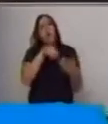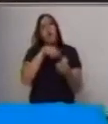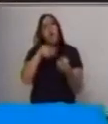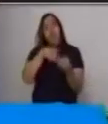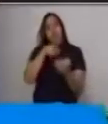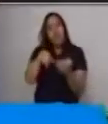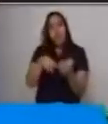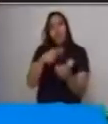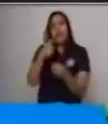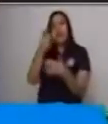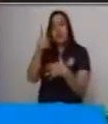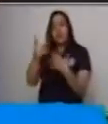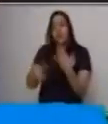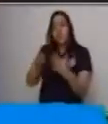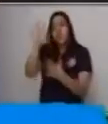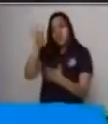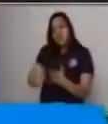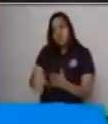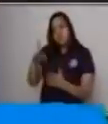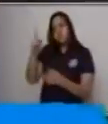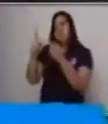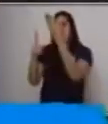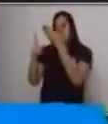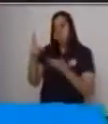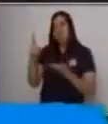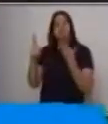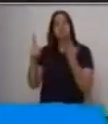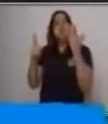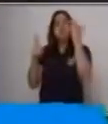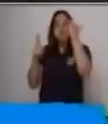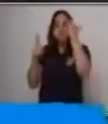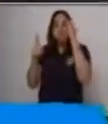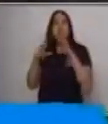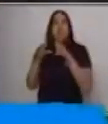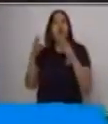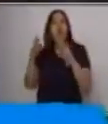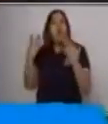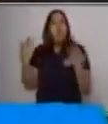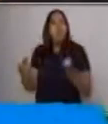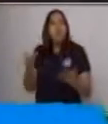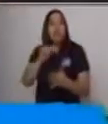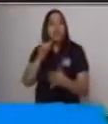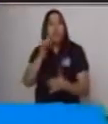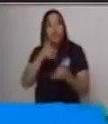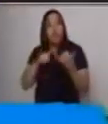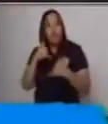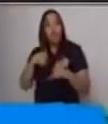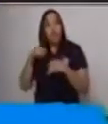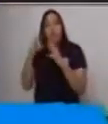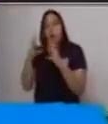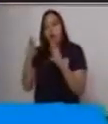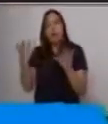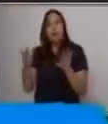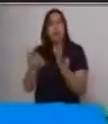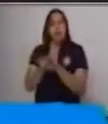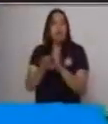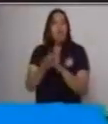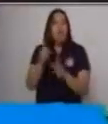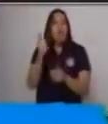cercanos o puedes describir tu juguete favorito o puedes describir como un recuerdo cómo es tu escuela.